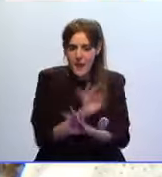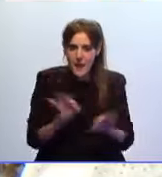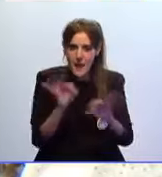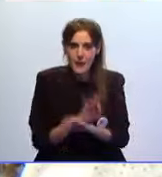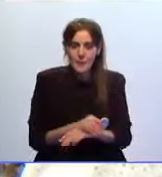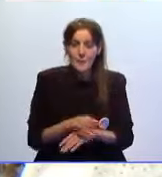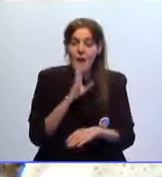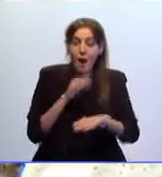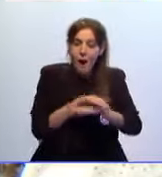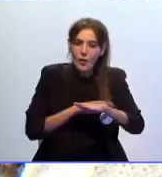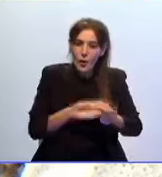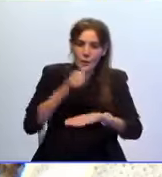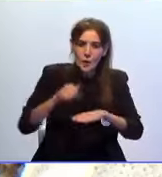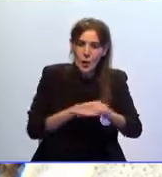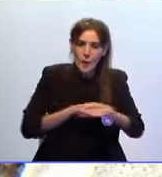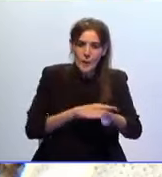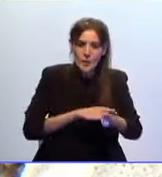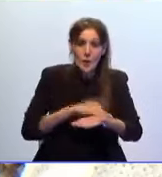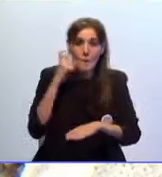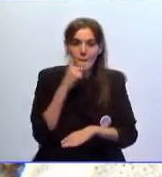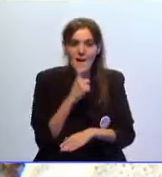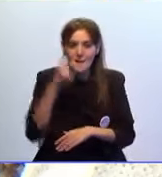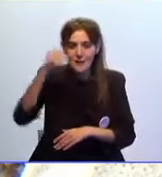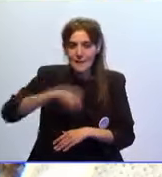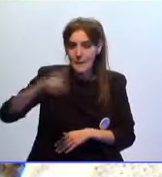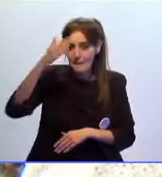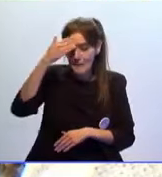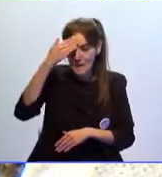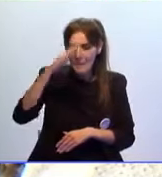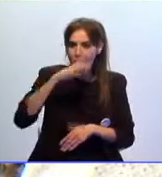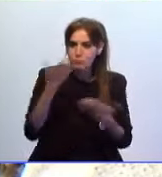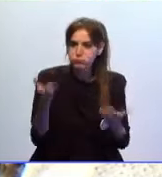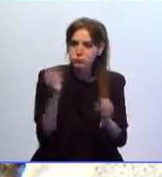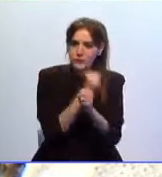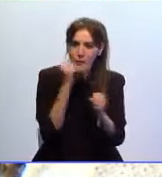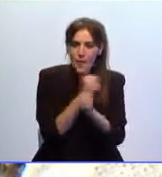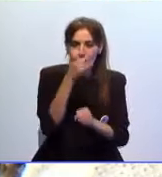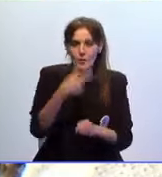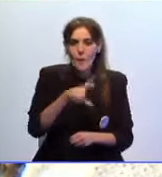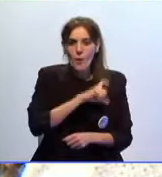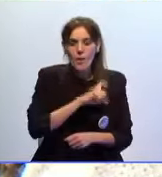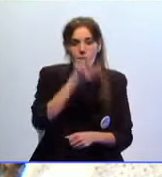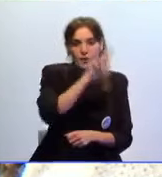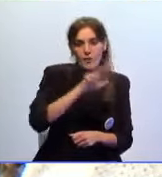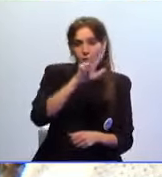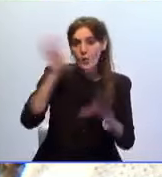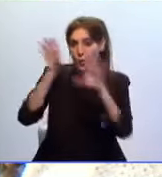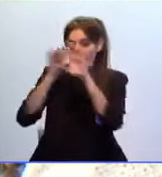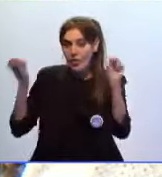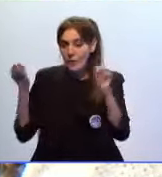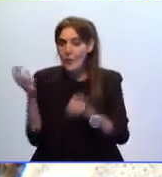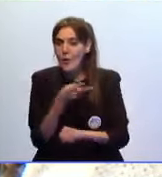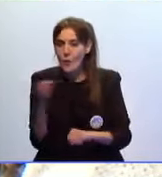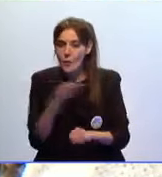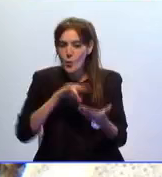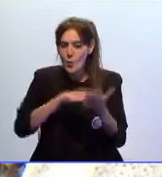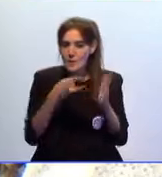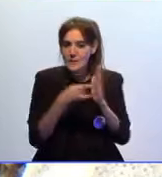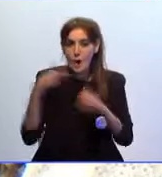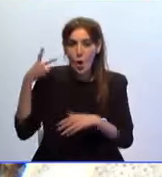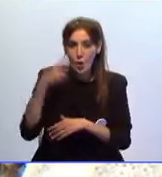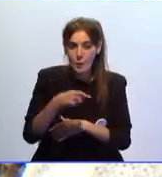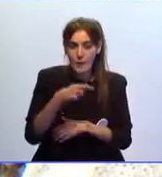Este gobierno, con el ministro Grande Marlasca a la cabeza, está trabajando para que los policías nacionales y los guardias civiles tengan un sistema de